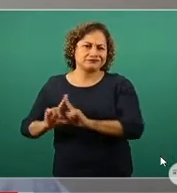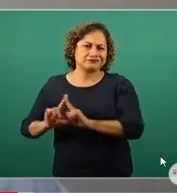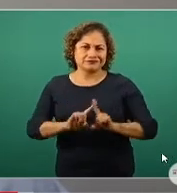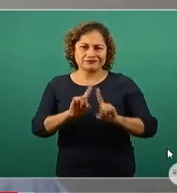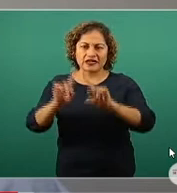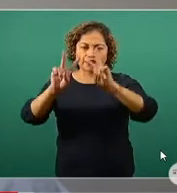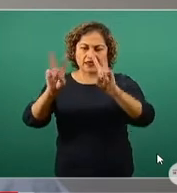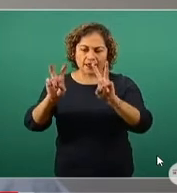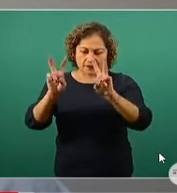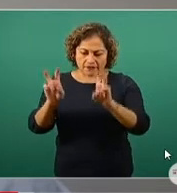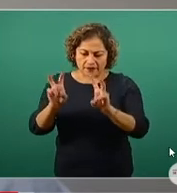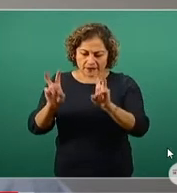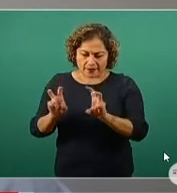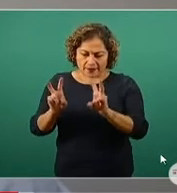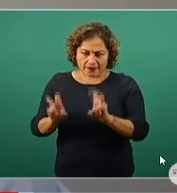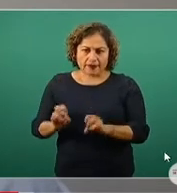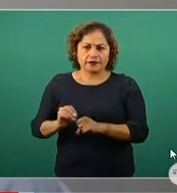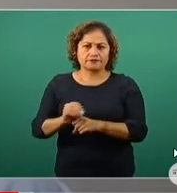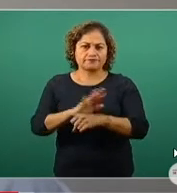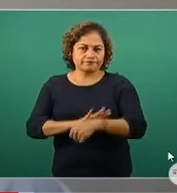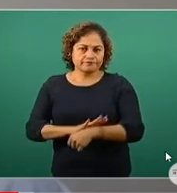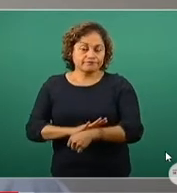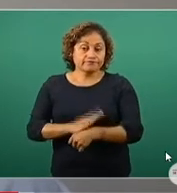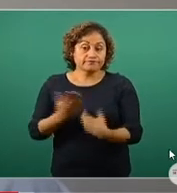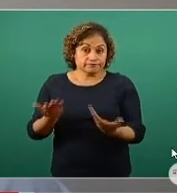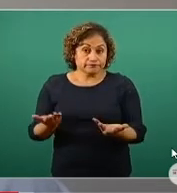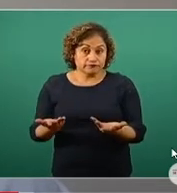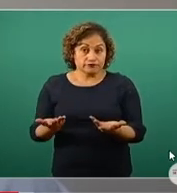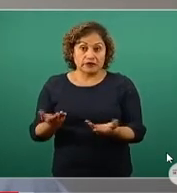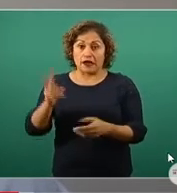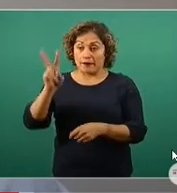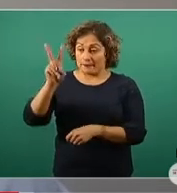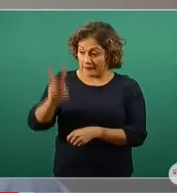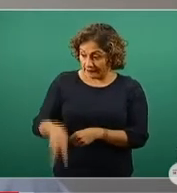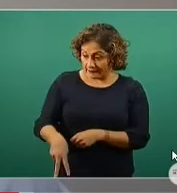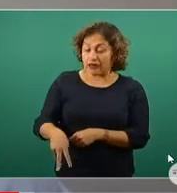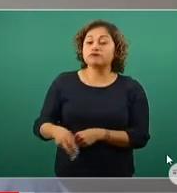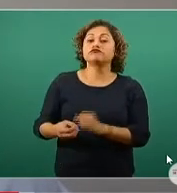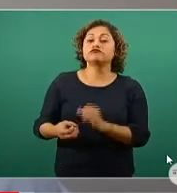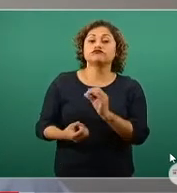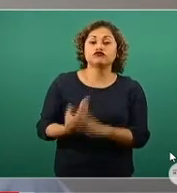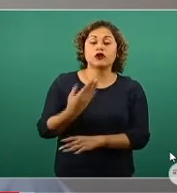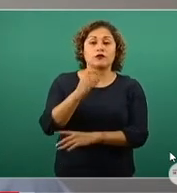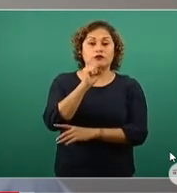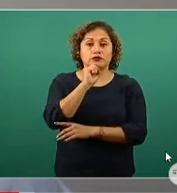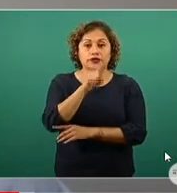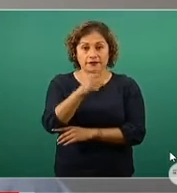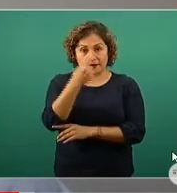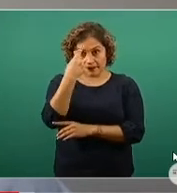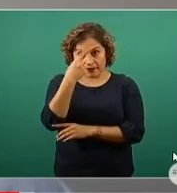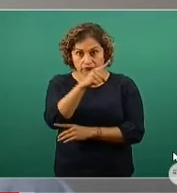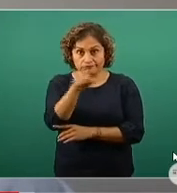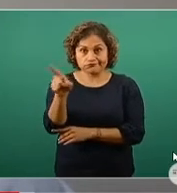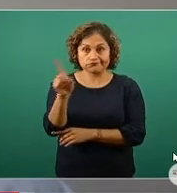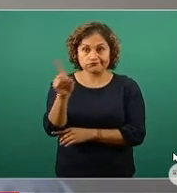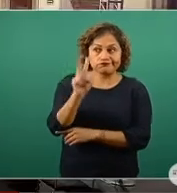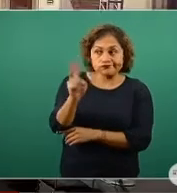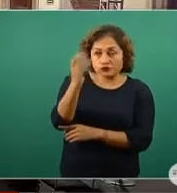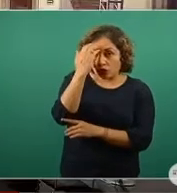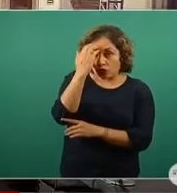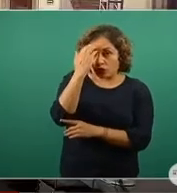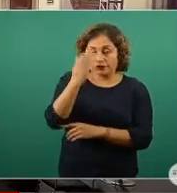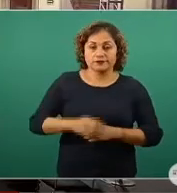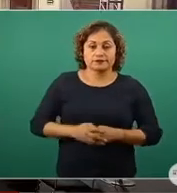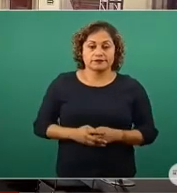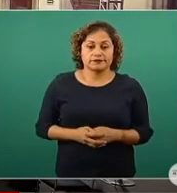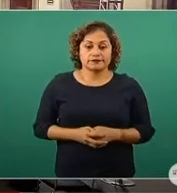que están asociados y que son de actualidad para la epidemia de COVID-19 en México. No sé